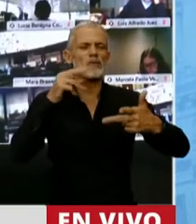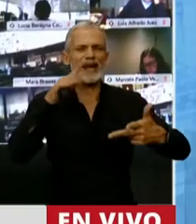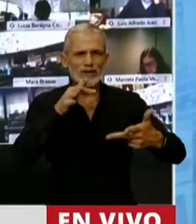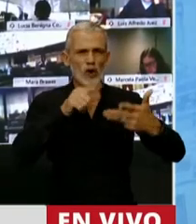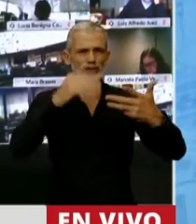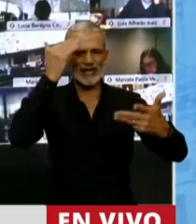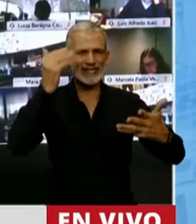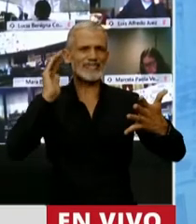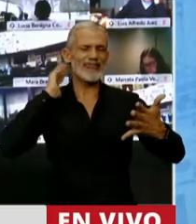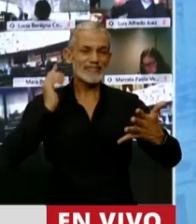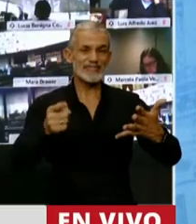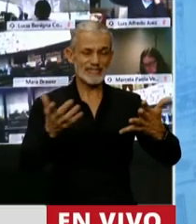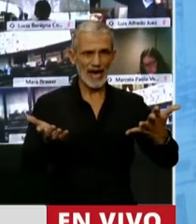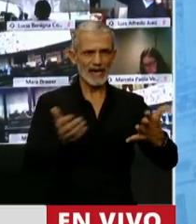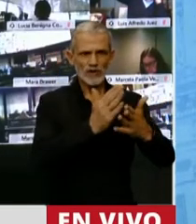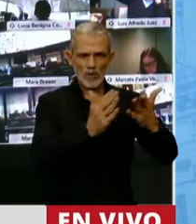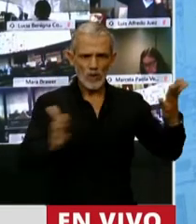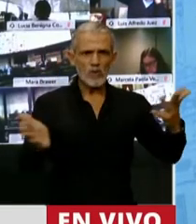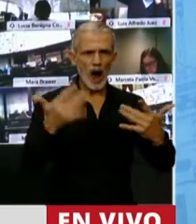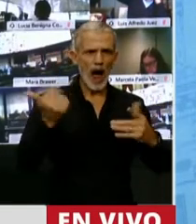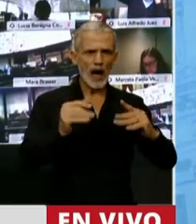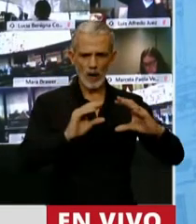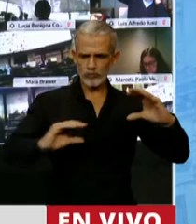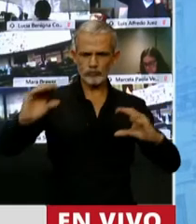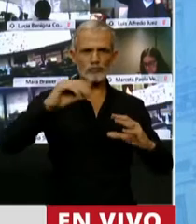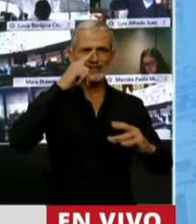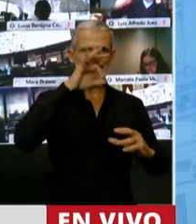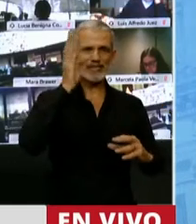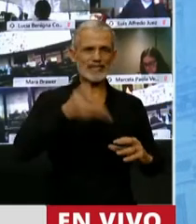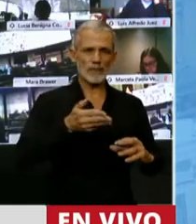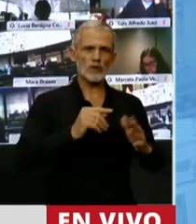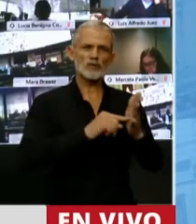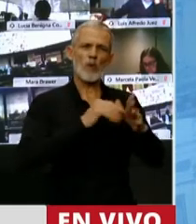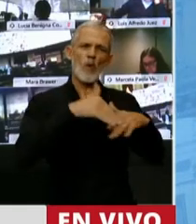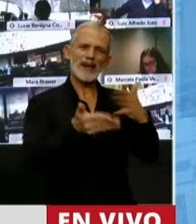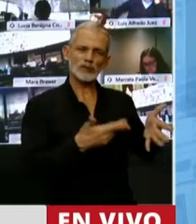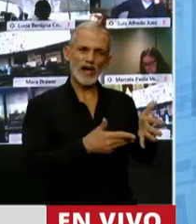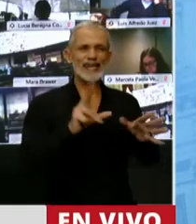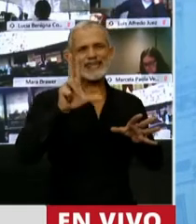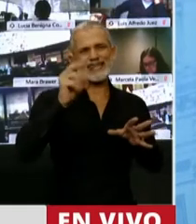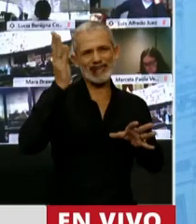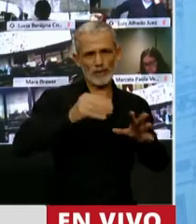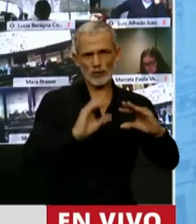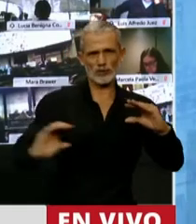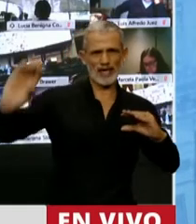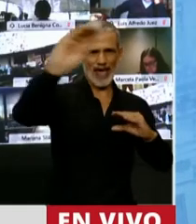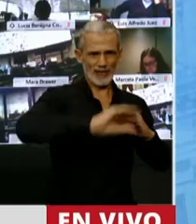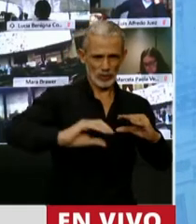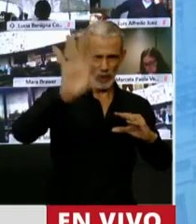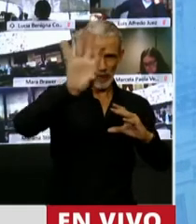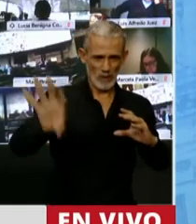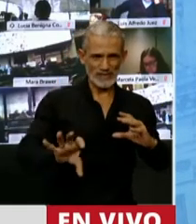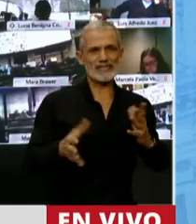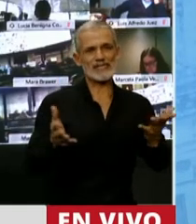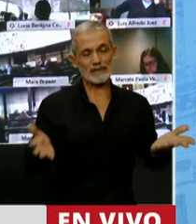2016, que representaba una distribución del 70% para el AMBA y CABA y 30% para el interior